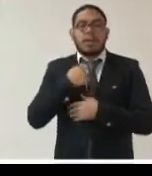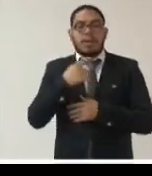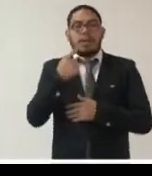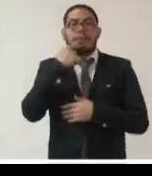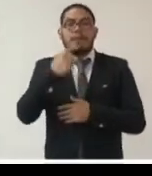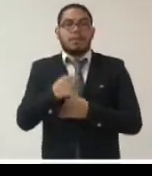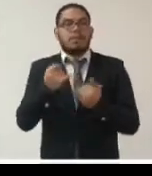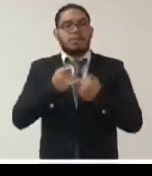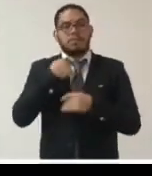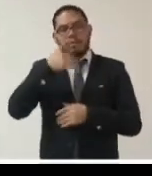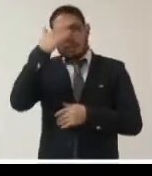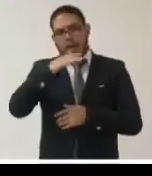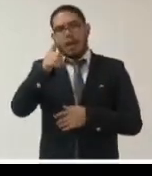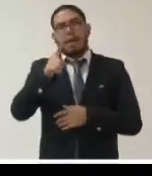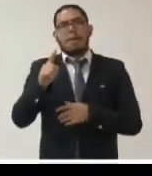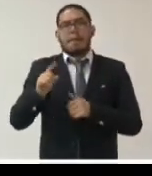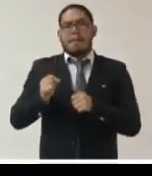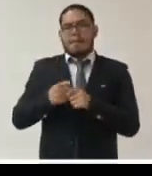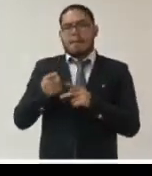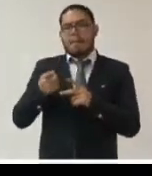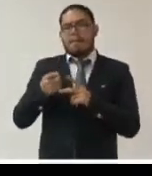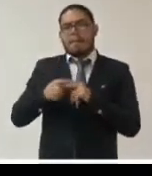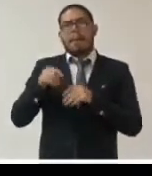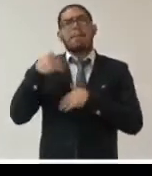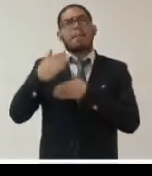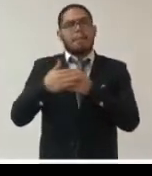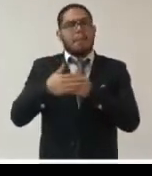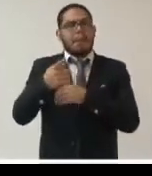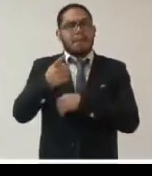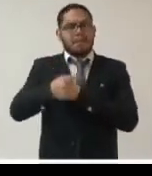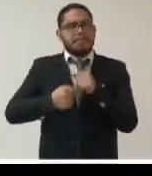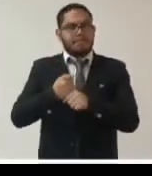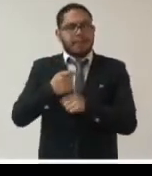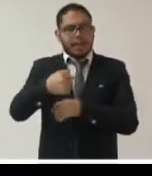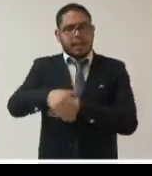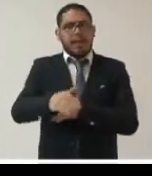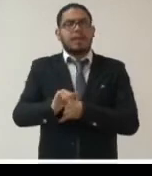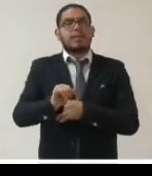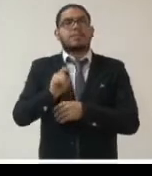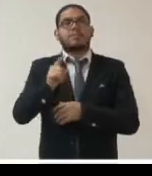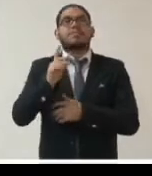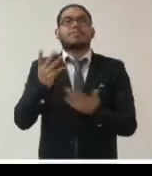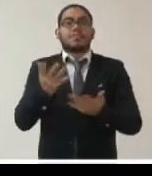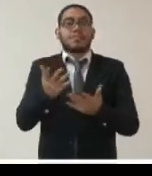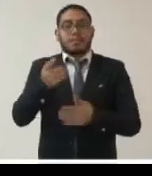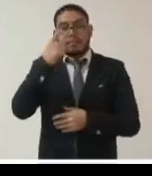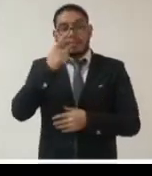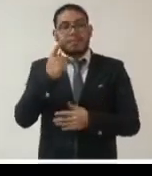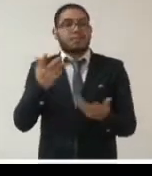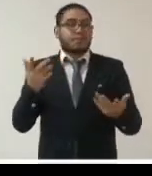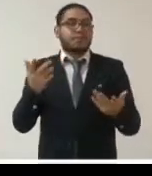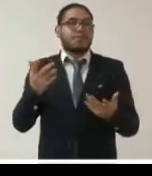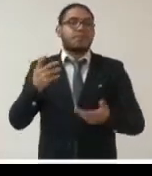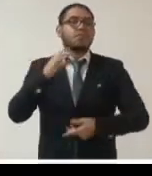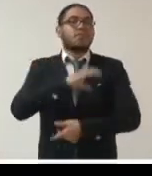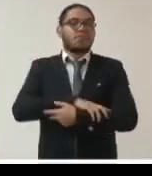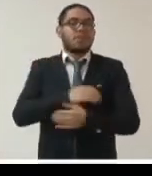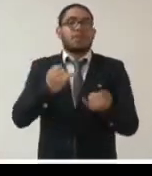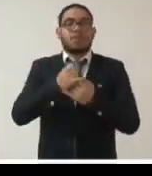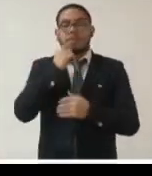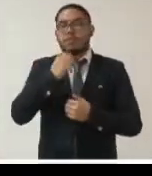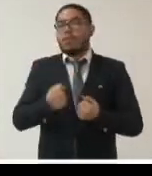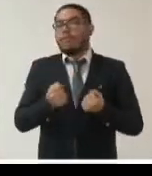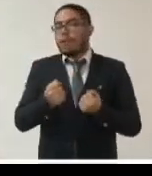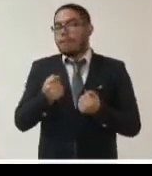acabo yo creo que a principios del año que viene estamos patrocinando un gran pacto de estado de todas las fuerzas políticas